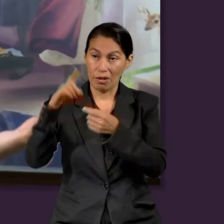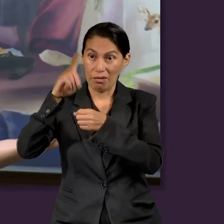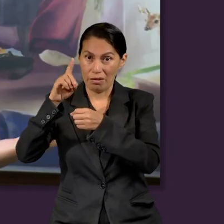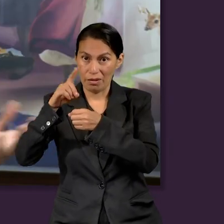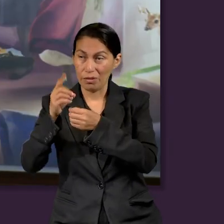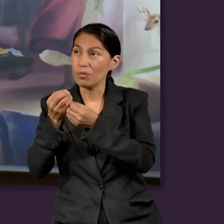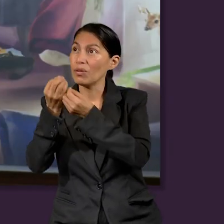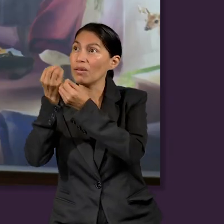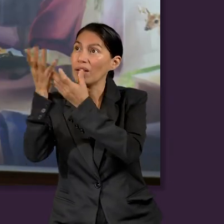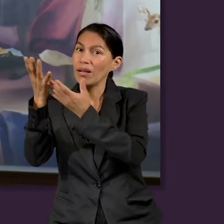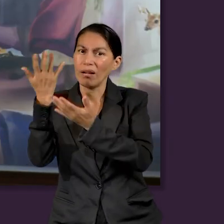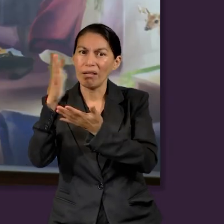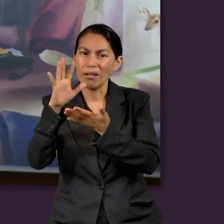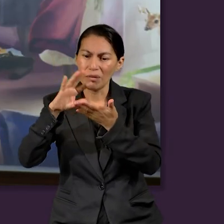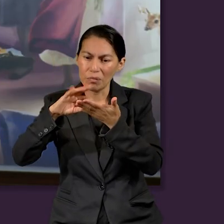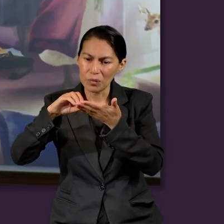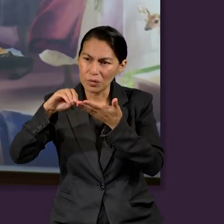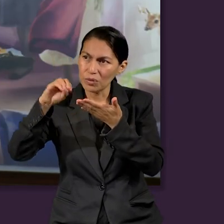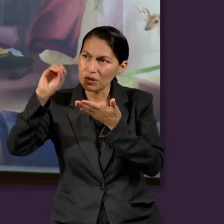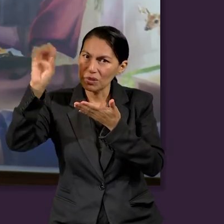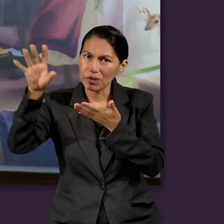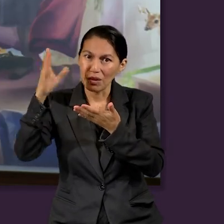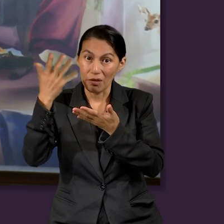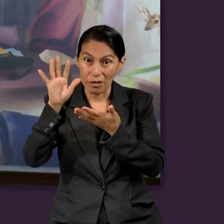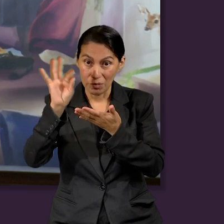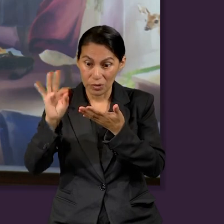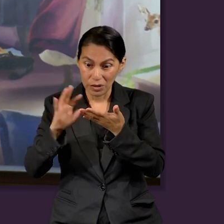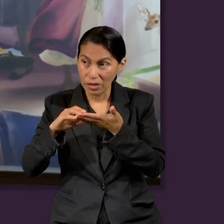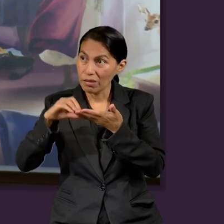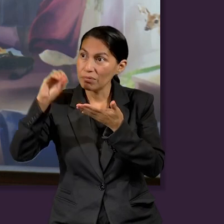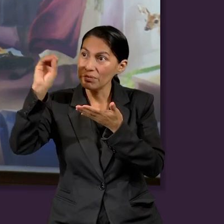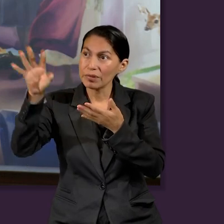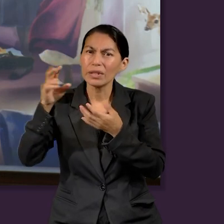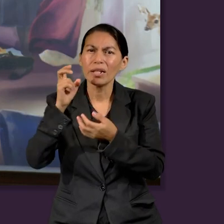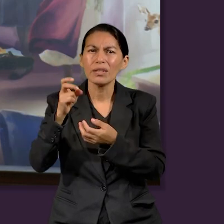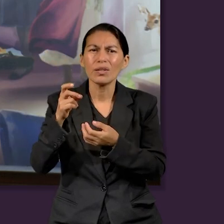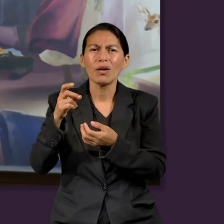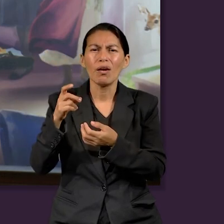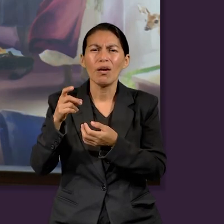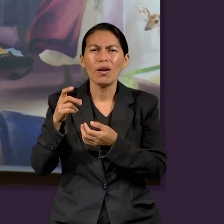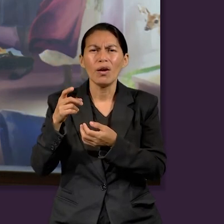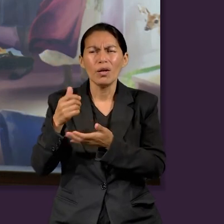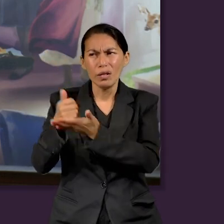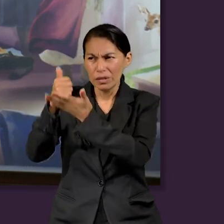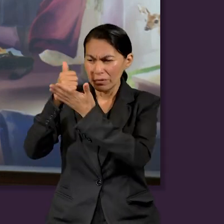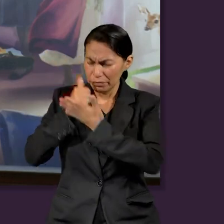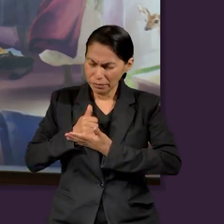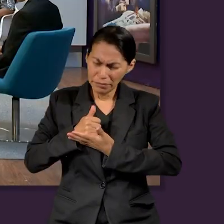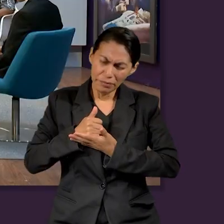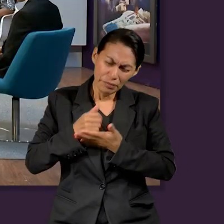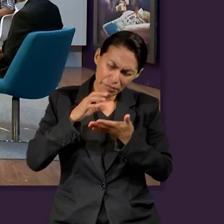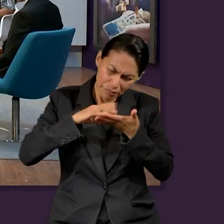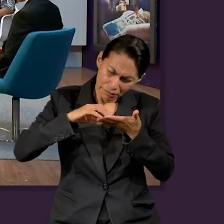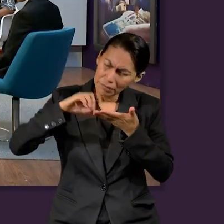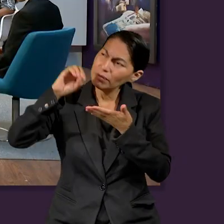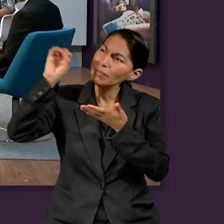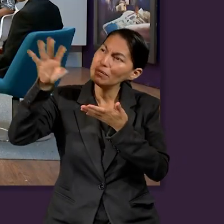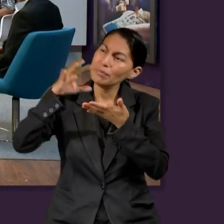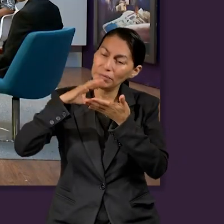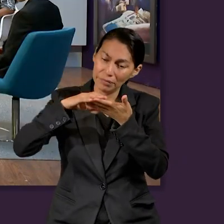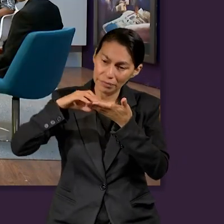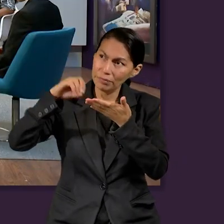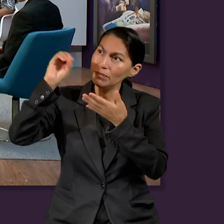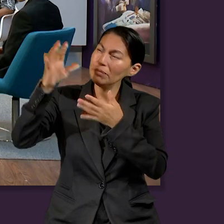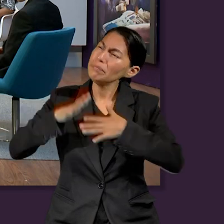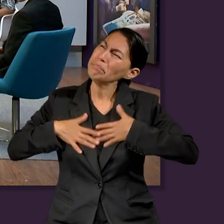y el diezmo, ¿no? La importancia del diezmo. Entonces, ¿qué pasa con el diezmo? Es una práctica que nos ayuda a nosotros a dar a Dios, a